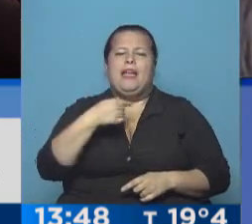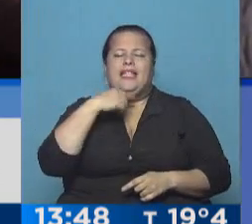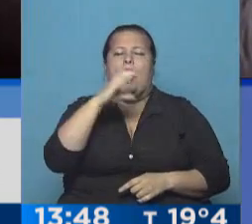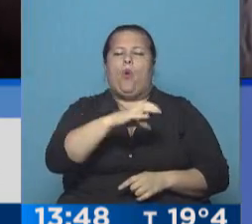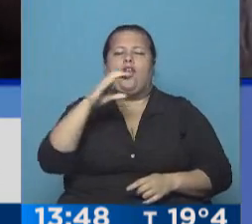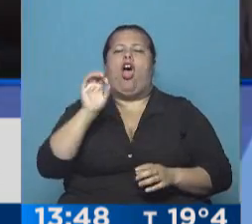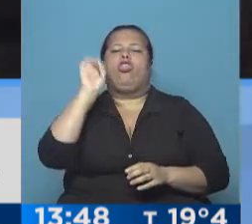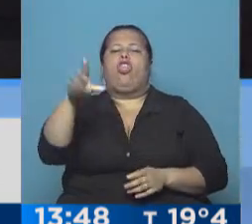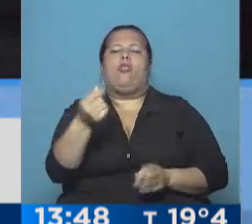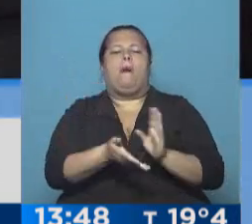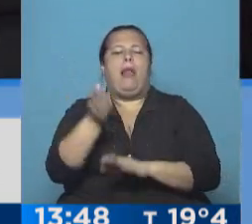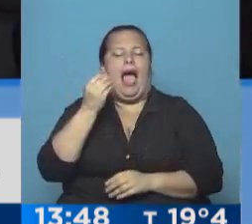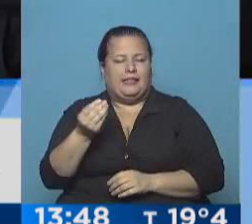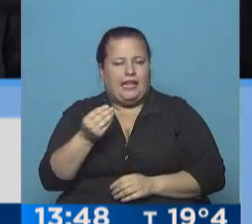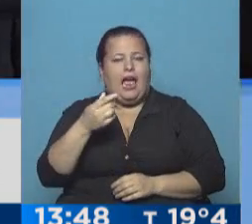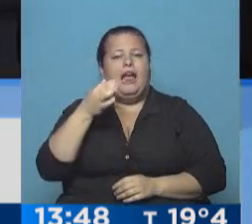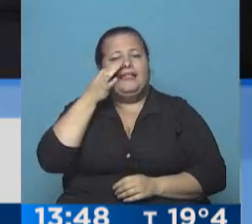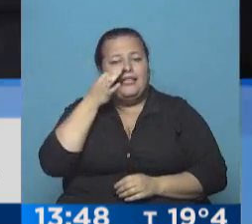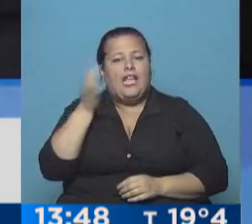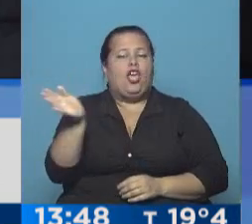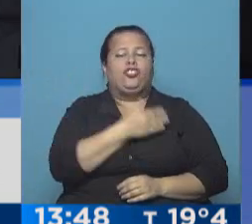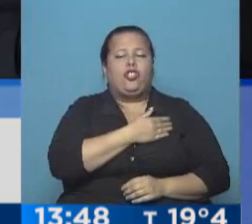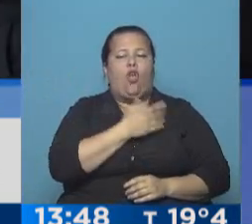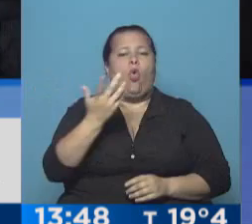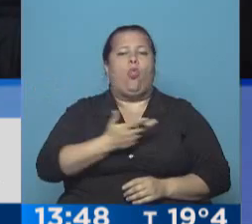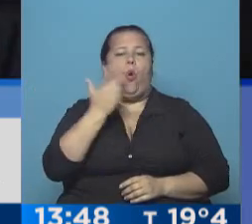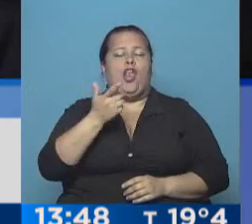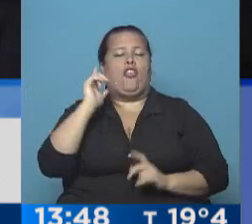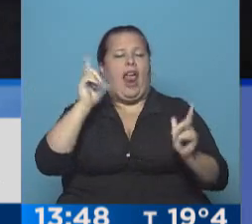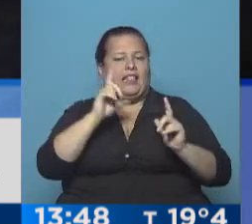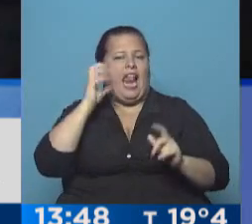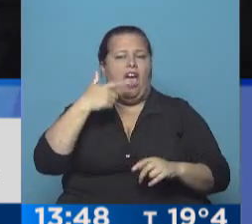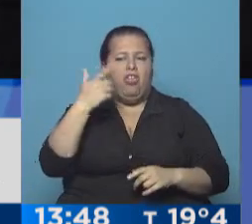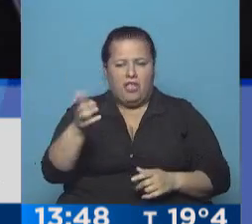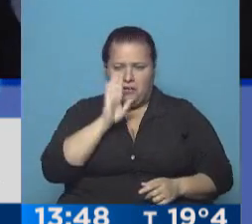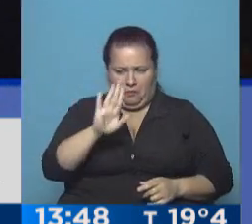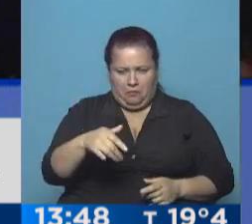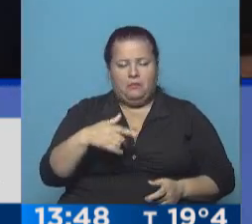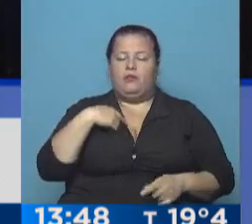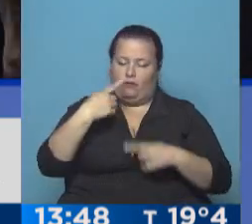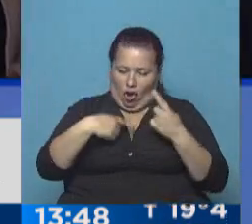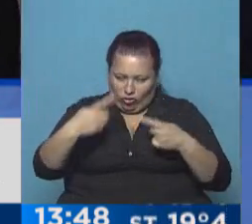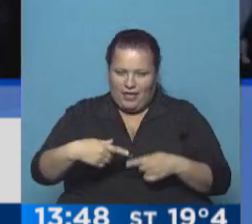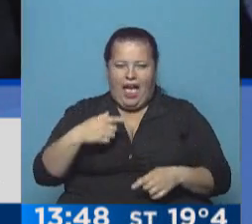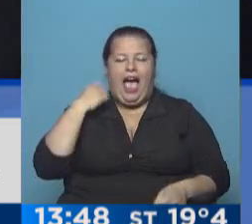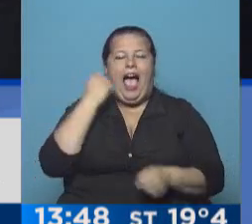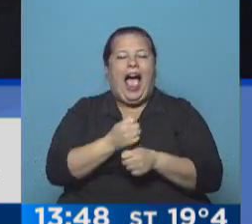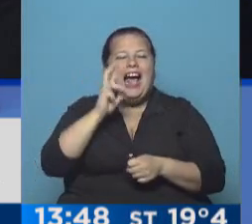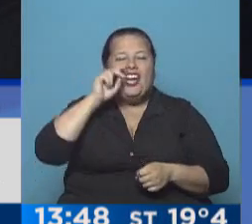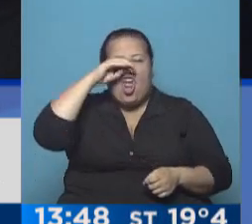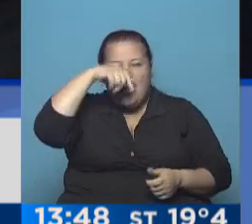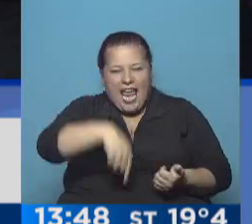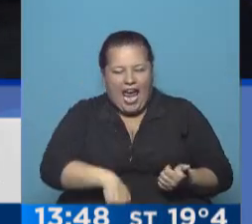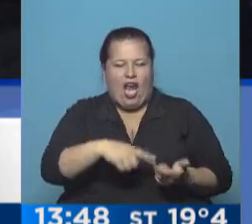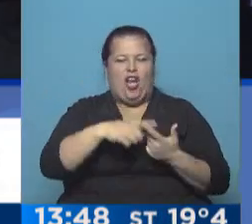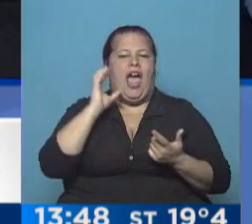donde se depositó el dinero, testimonial de todas las dueñas de emisoras que están diciendo esto, que sigue hasta Río Negro,